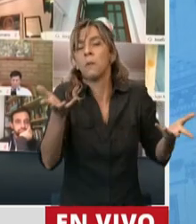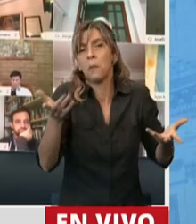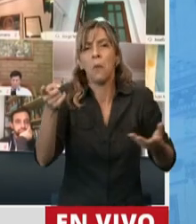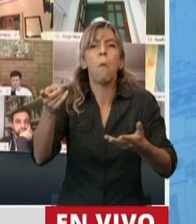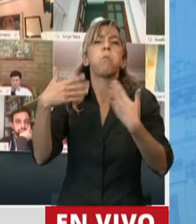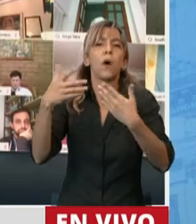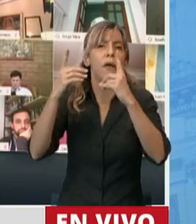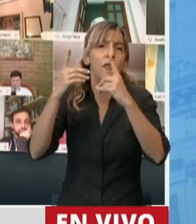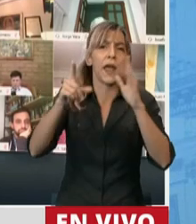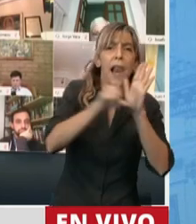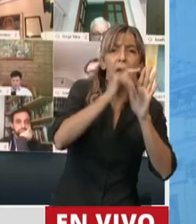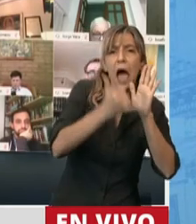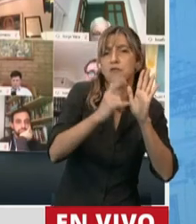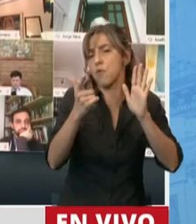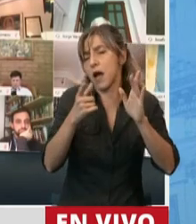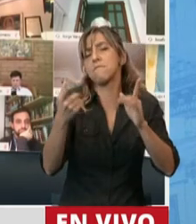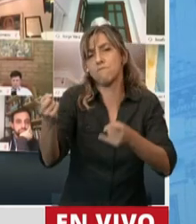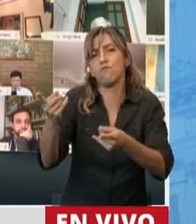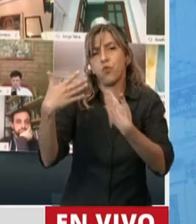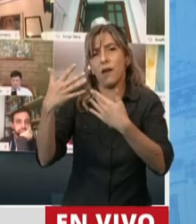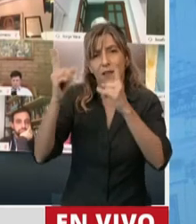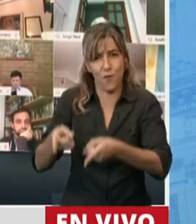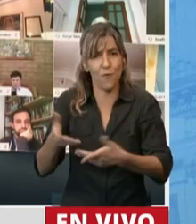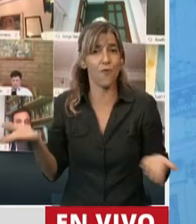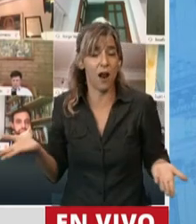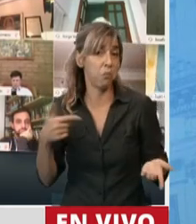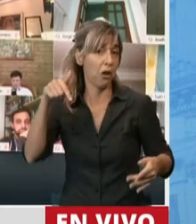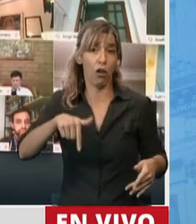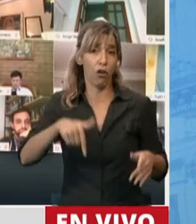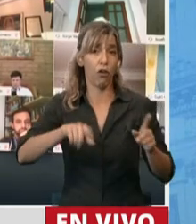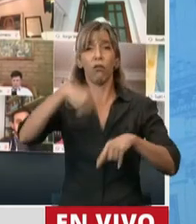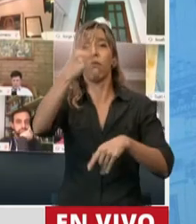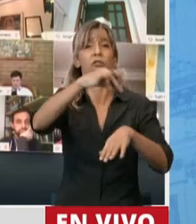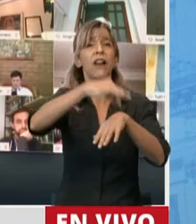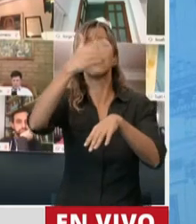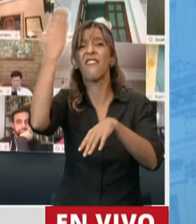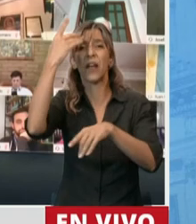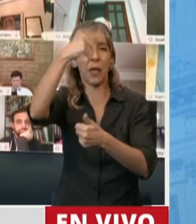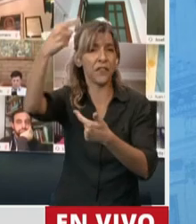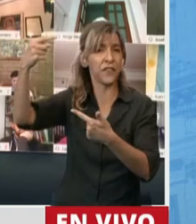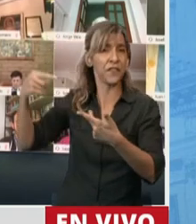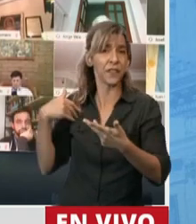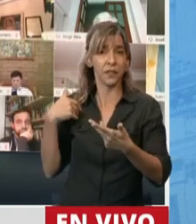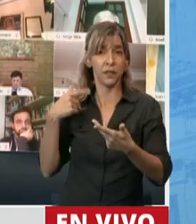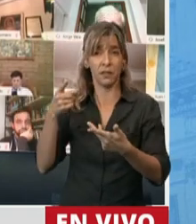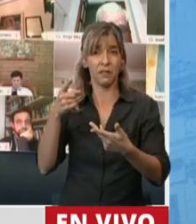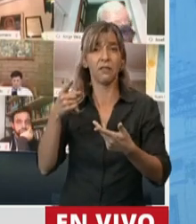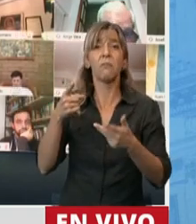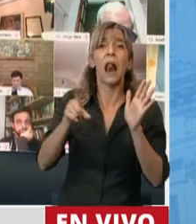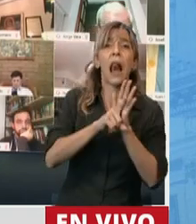la mayoría de las patologías no requieren ni han requerido una ley.